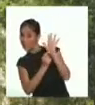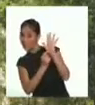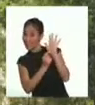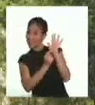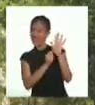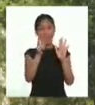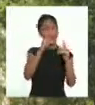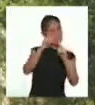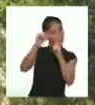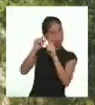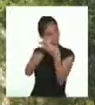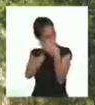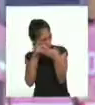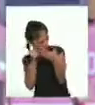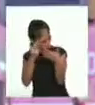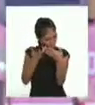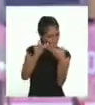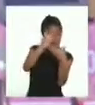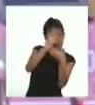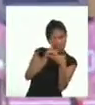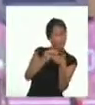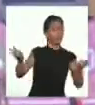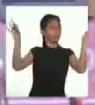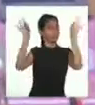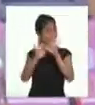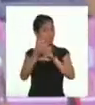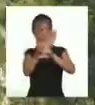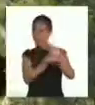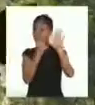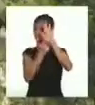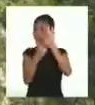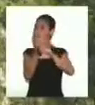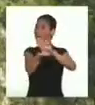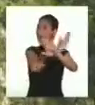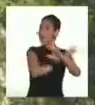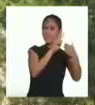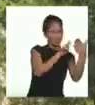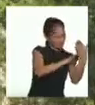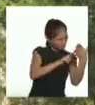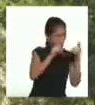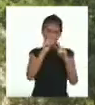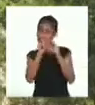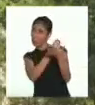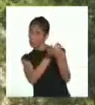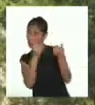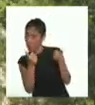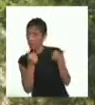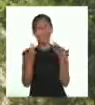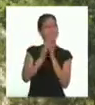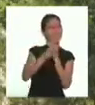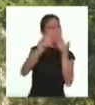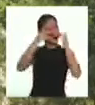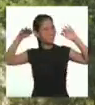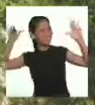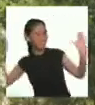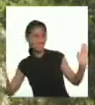una revisada a la ortografía. ¡Qué importante es revisar! ¡Así es! Queridas niñas y niños,